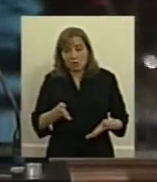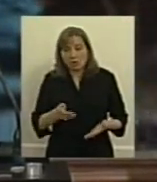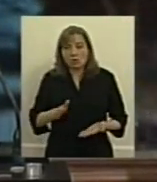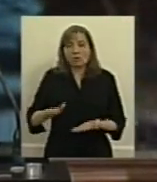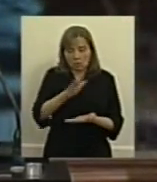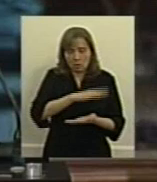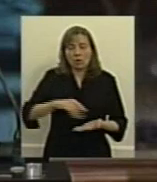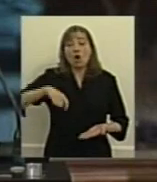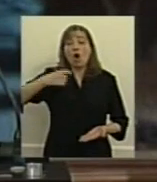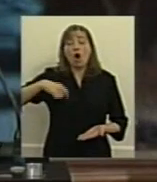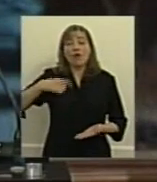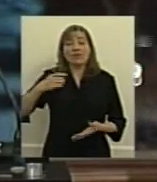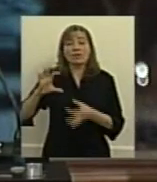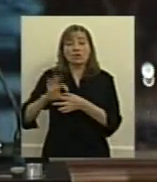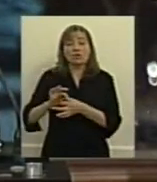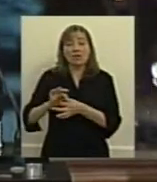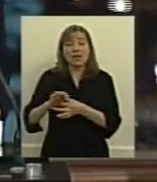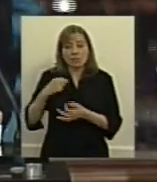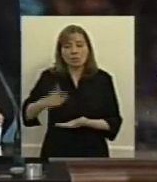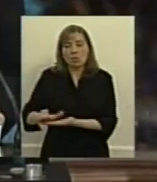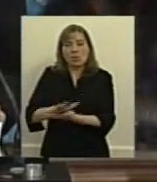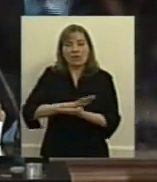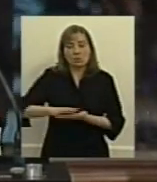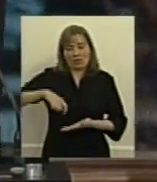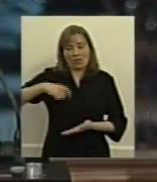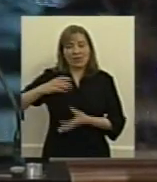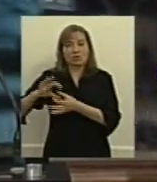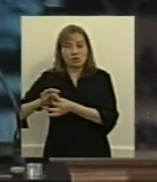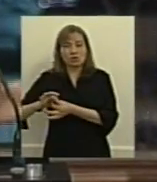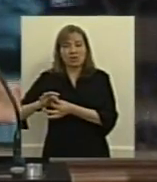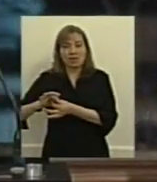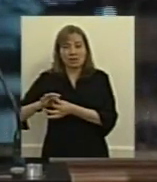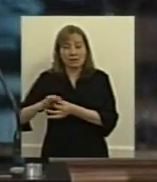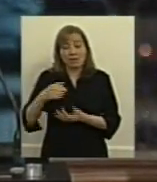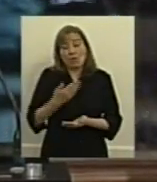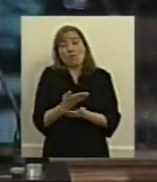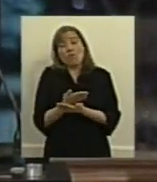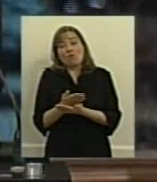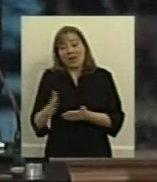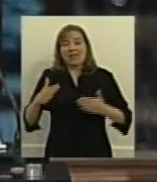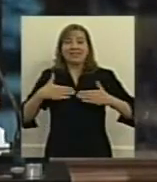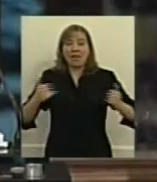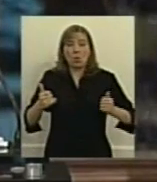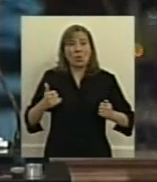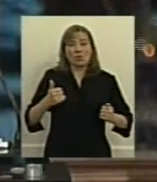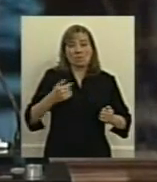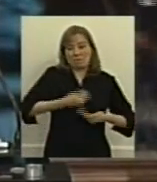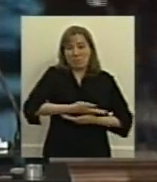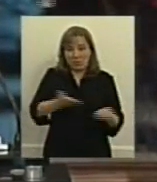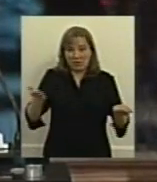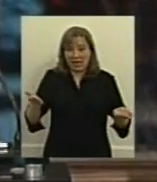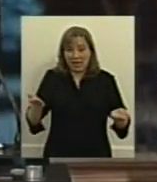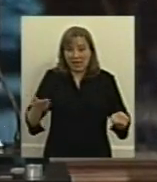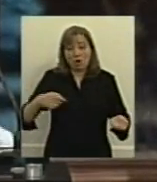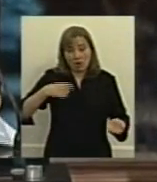80% de los que tienen cobertura en digamos fuera de la salud pública y también ha habido